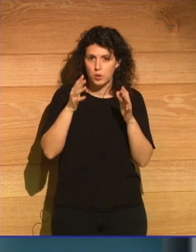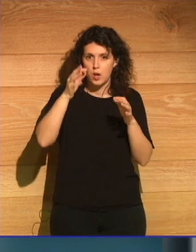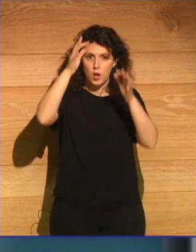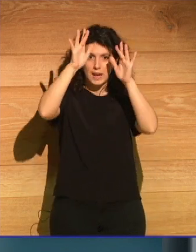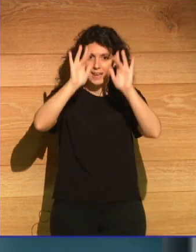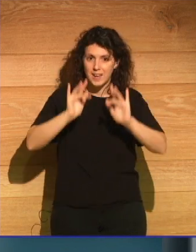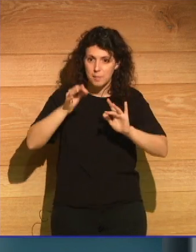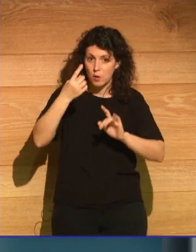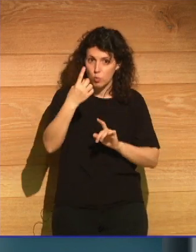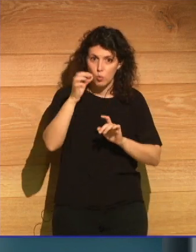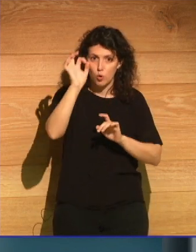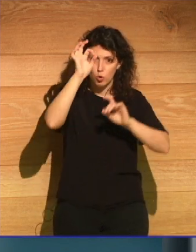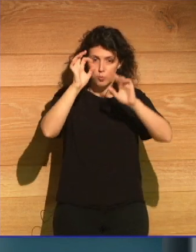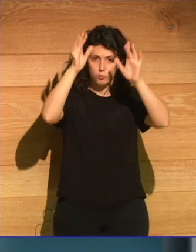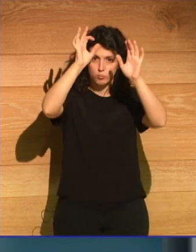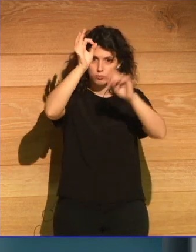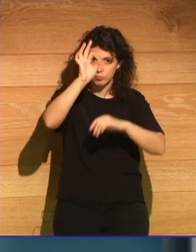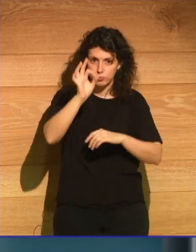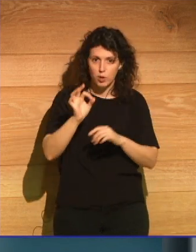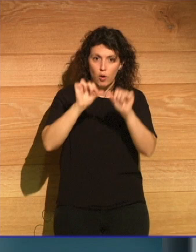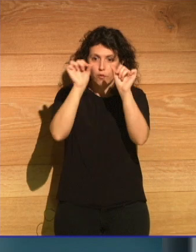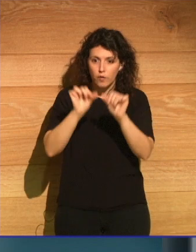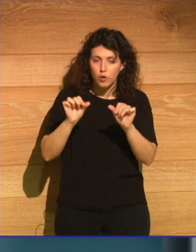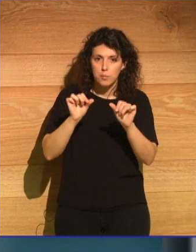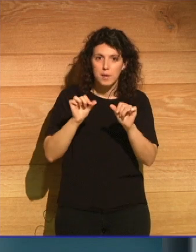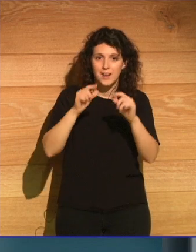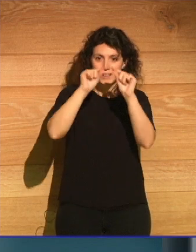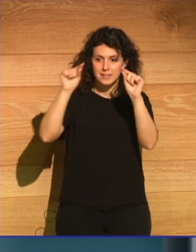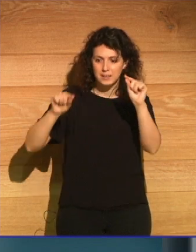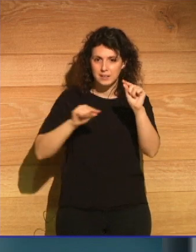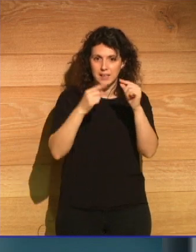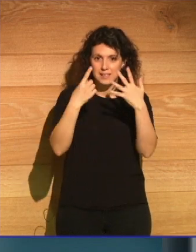nieve, cae en una forma hexagonal y se va comprimiendo